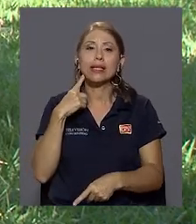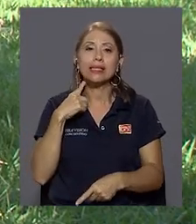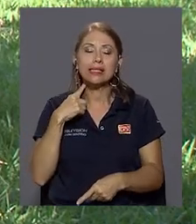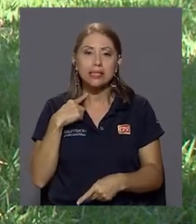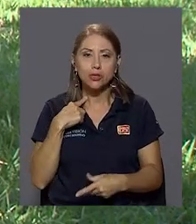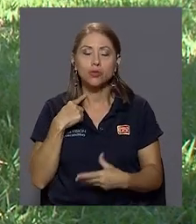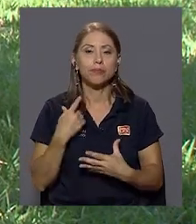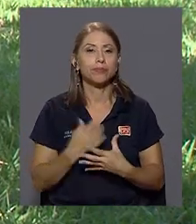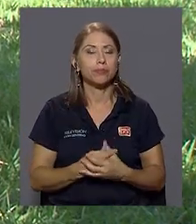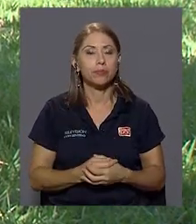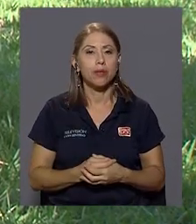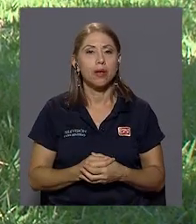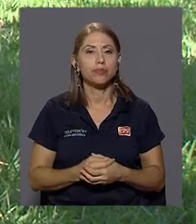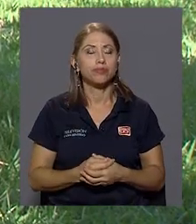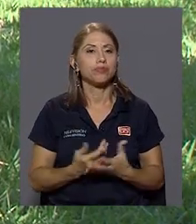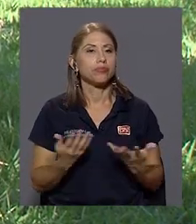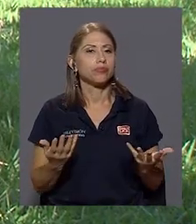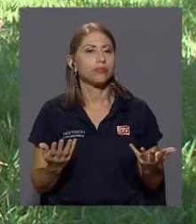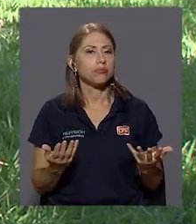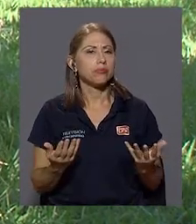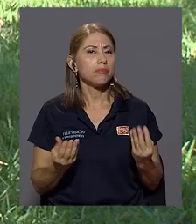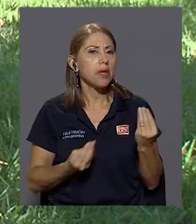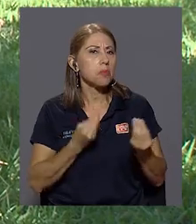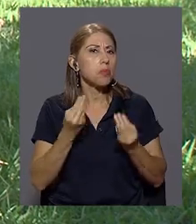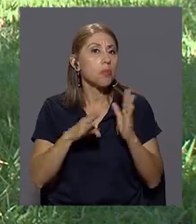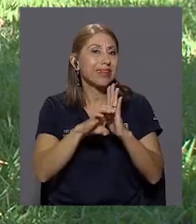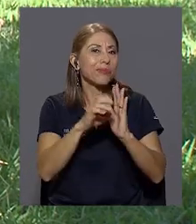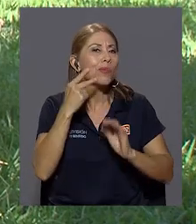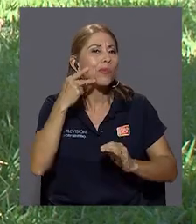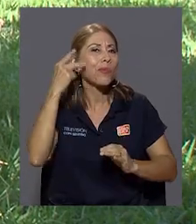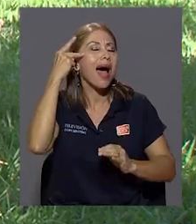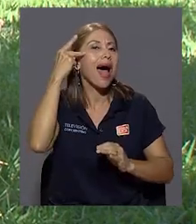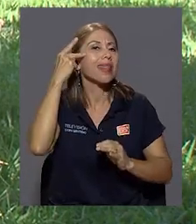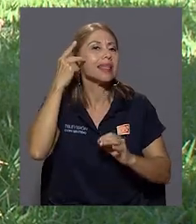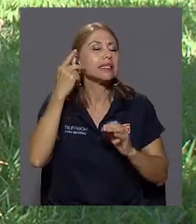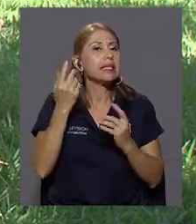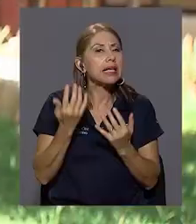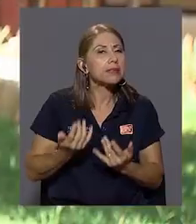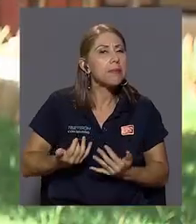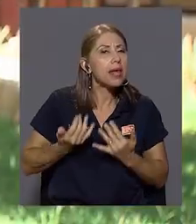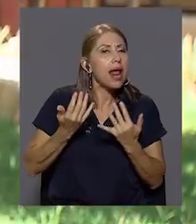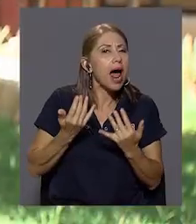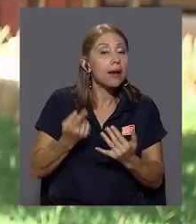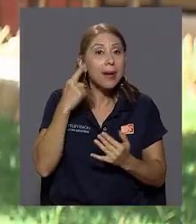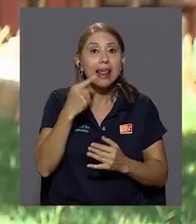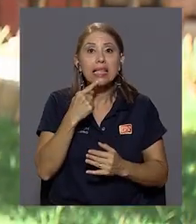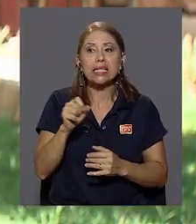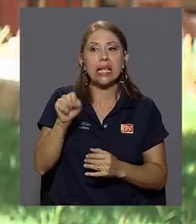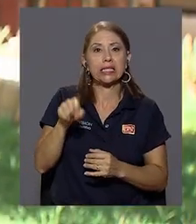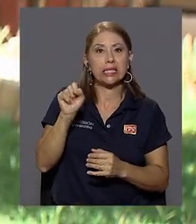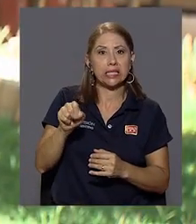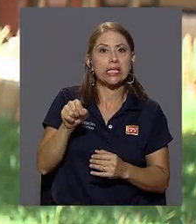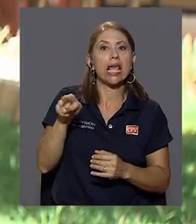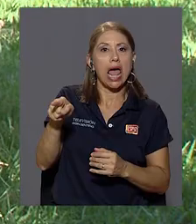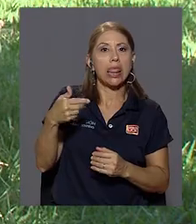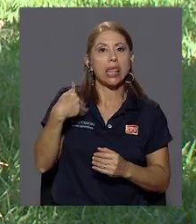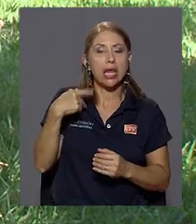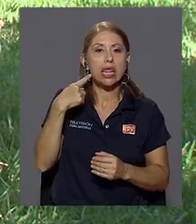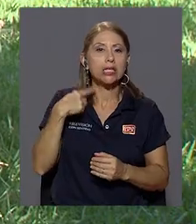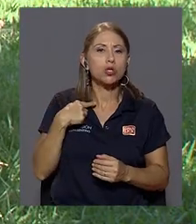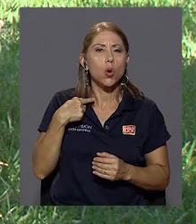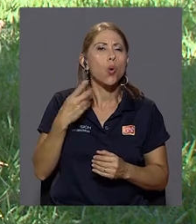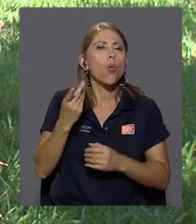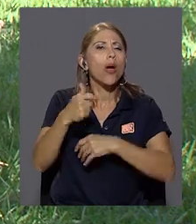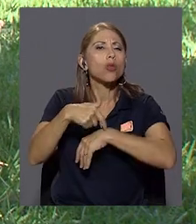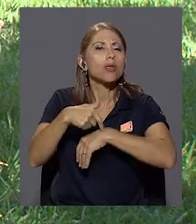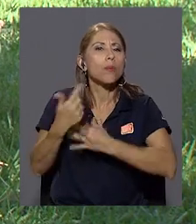¿Cuánto tiempo se puede esperar, digamos, los papás para decir, sí, es una adicción? Yo que es importante que cuando